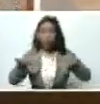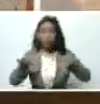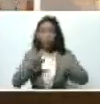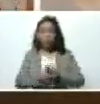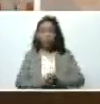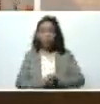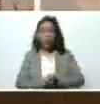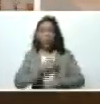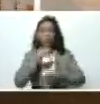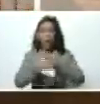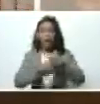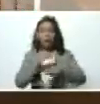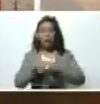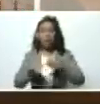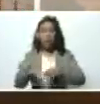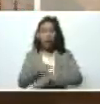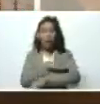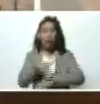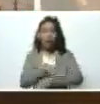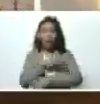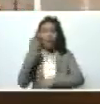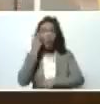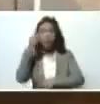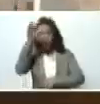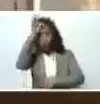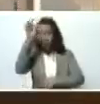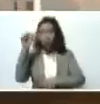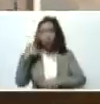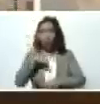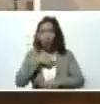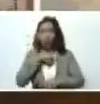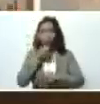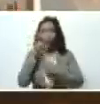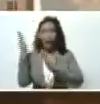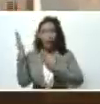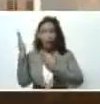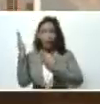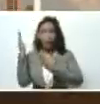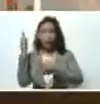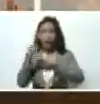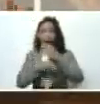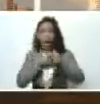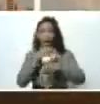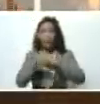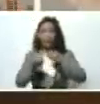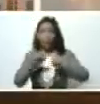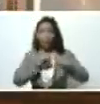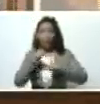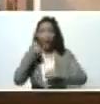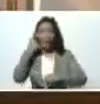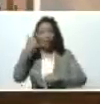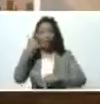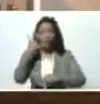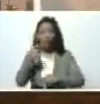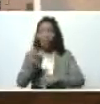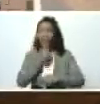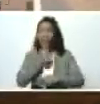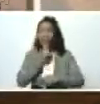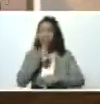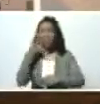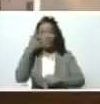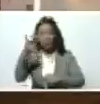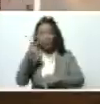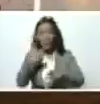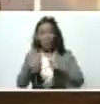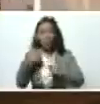presentado pues en la vía desde la colonia Tobar hacia Puerto Cruz estamos allí presidente la señal telefónica es bastante compleja pero